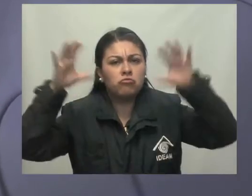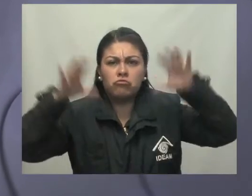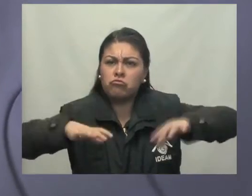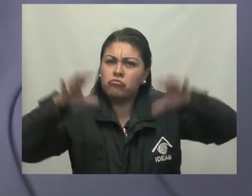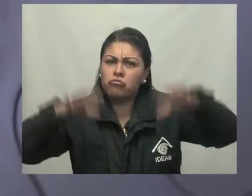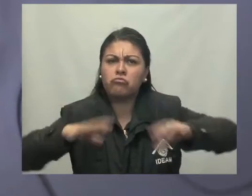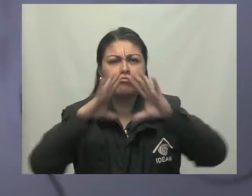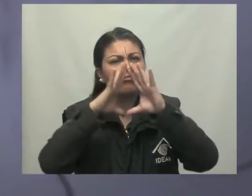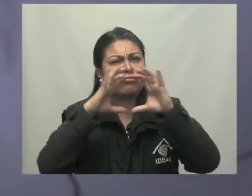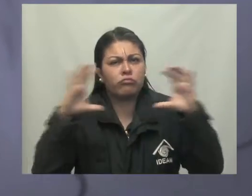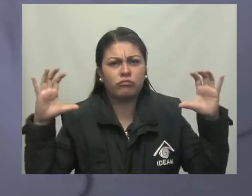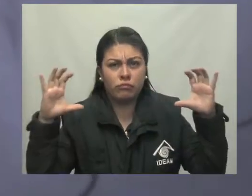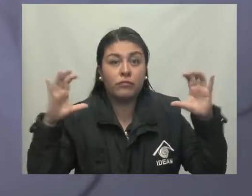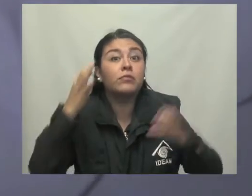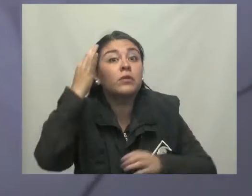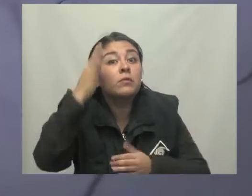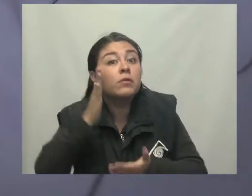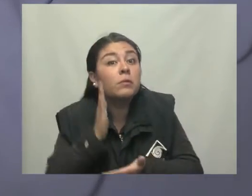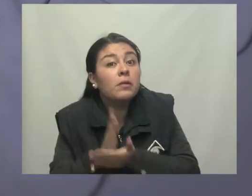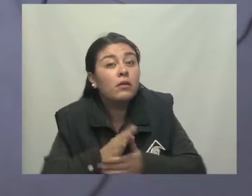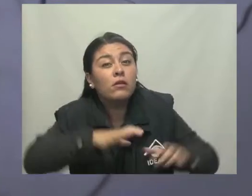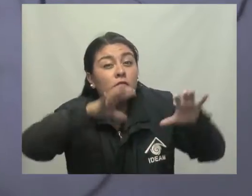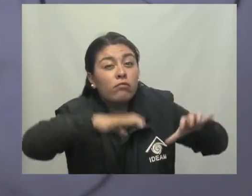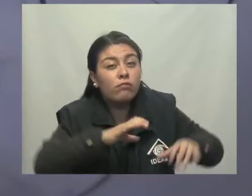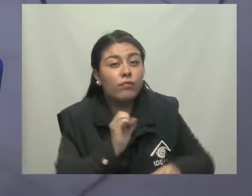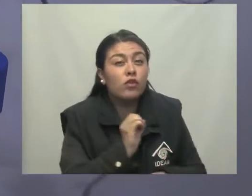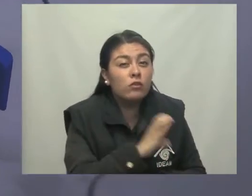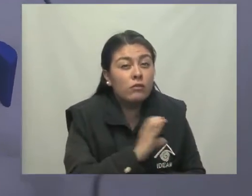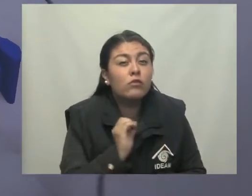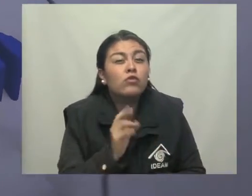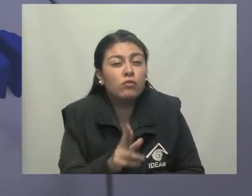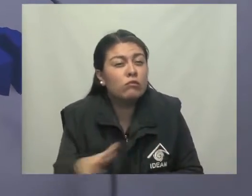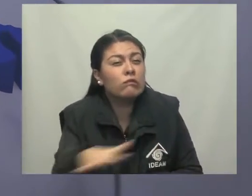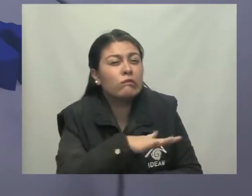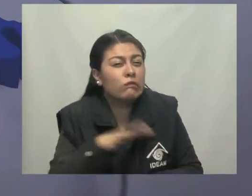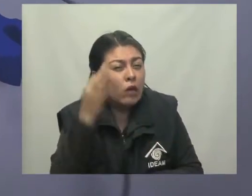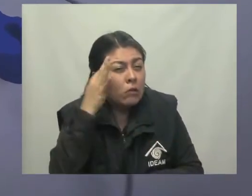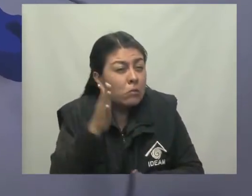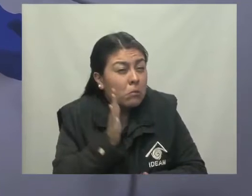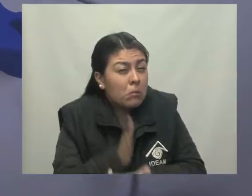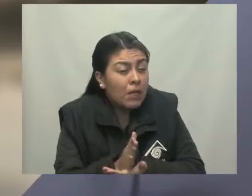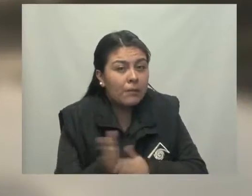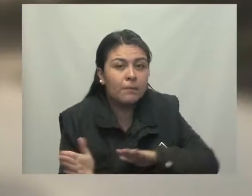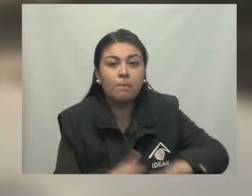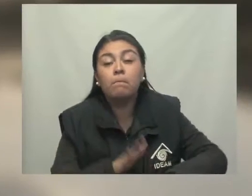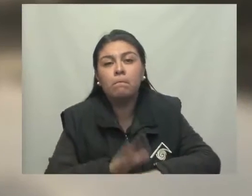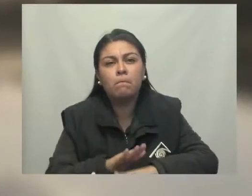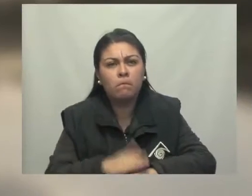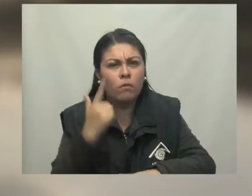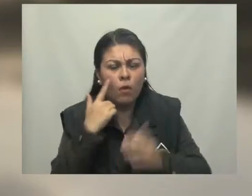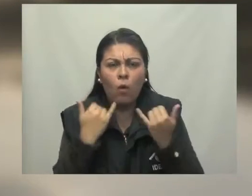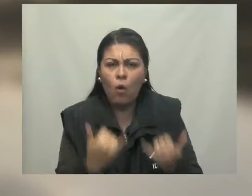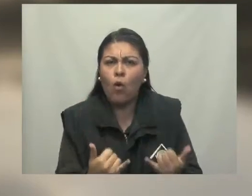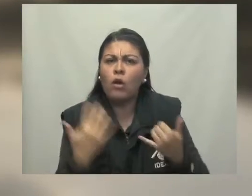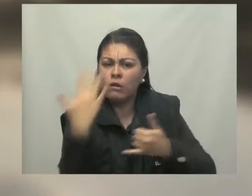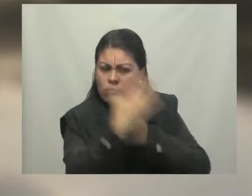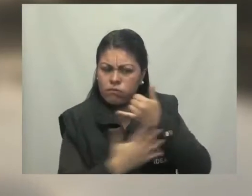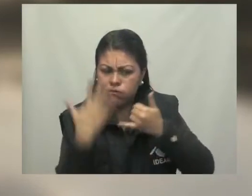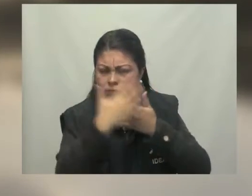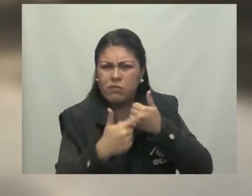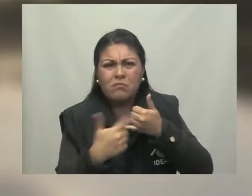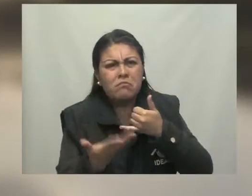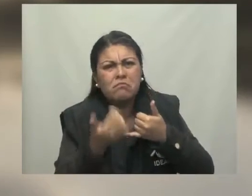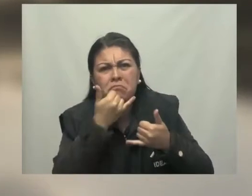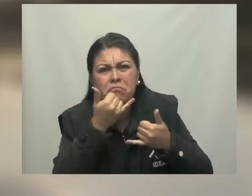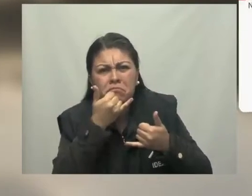tiempo seco, sin descartar lluvias al occidente y sur de la ciudad. Ahora, mucha atención a las principales alertas